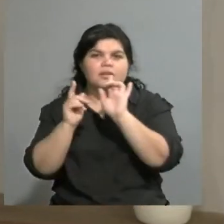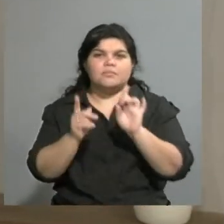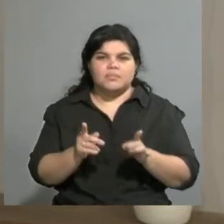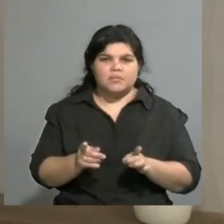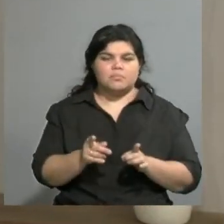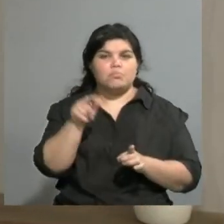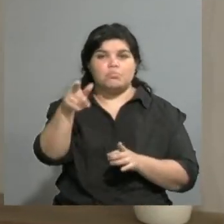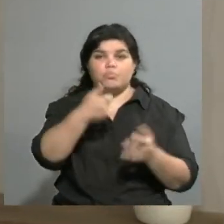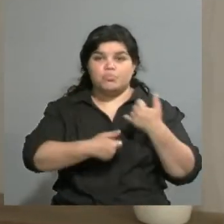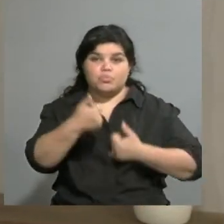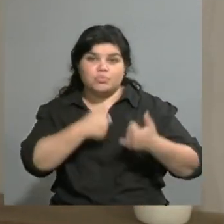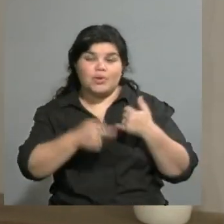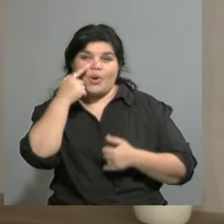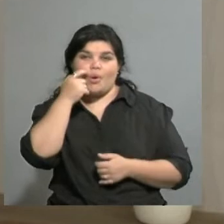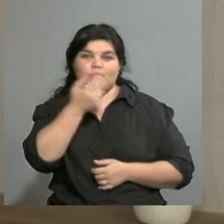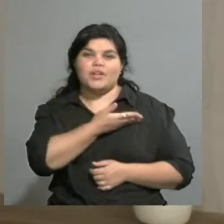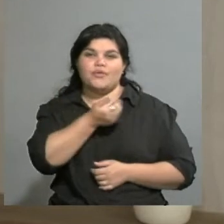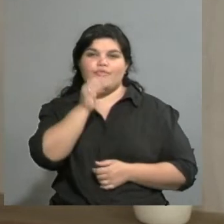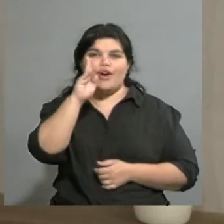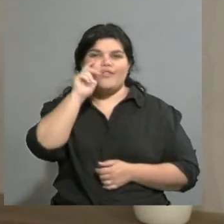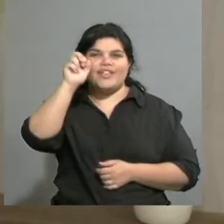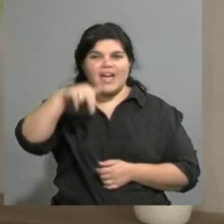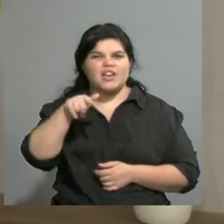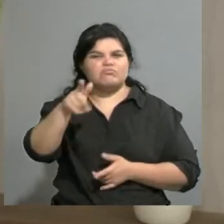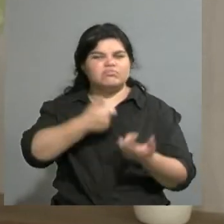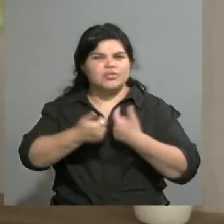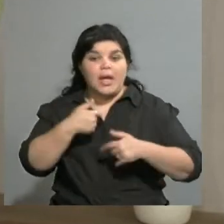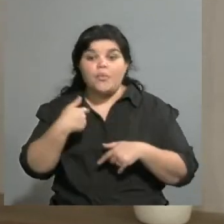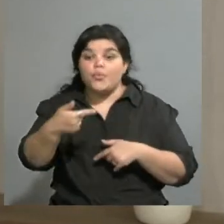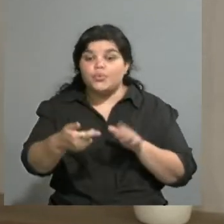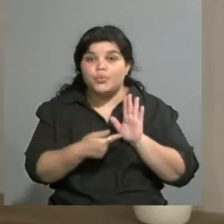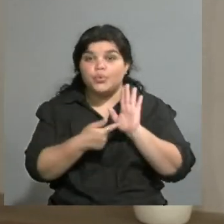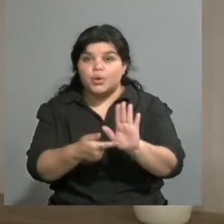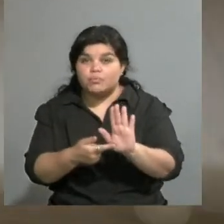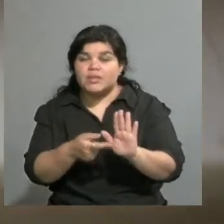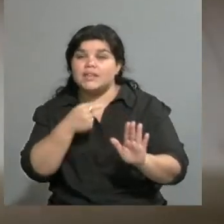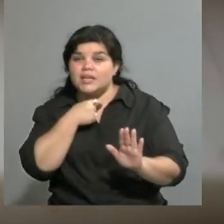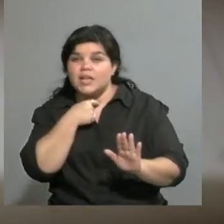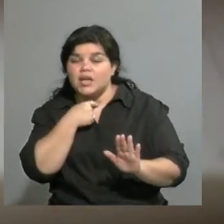decías, estamos muy nerviosos, ¿qué se viene después? ¿La idea es llevarlo también a otros puntos de la provincia?